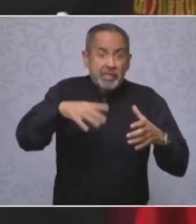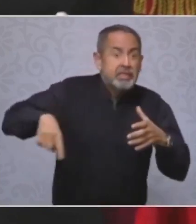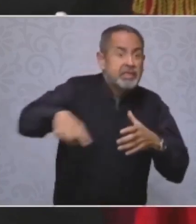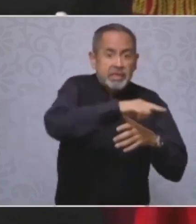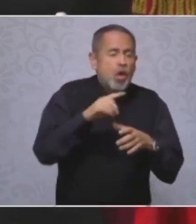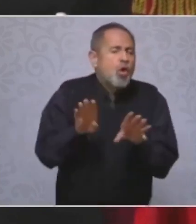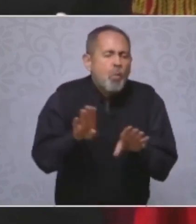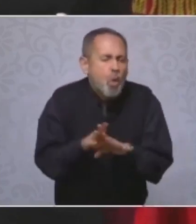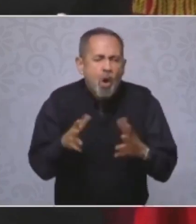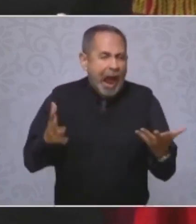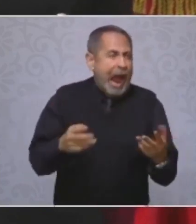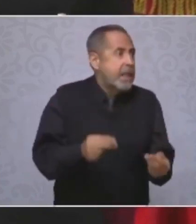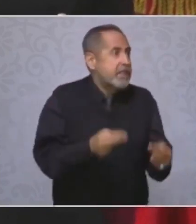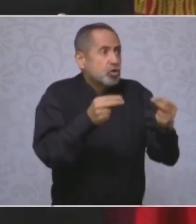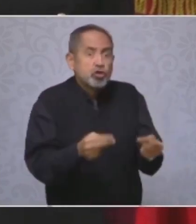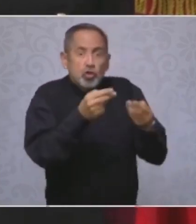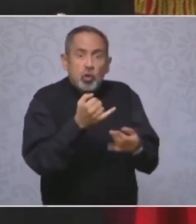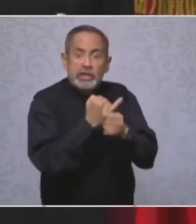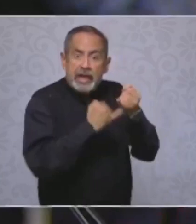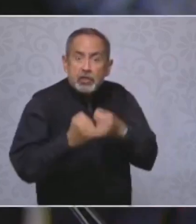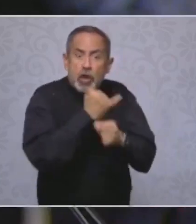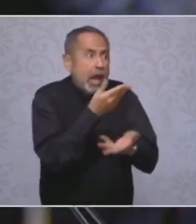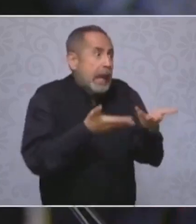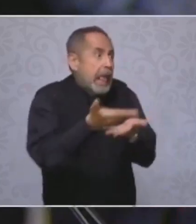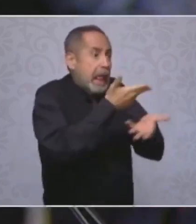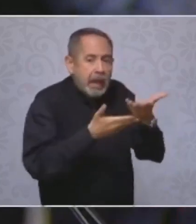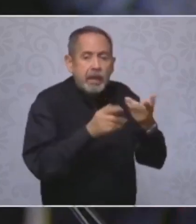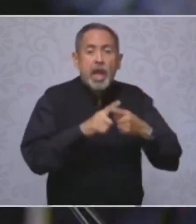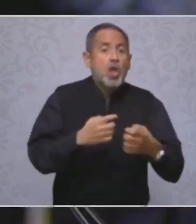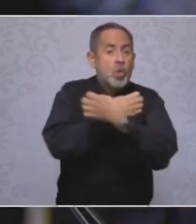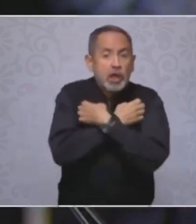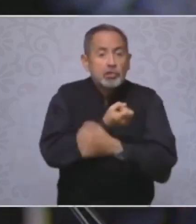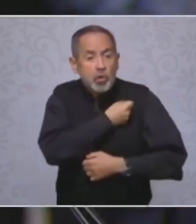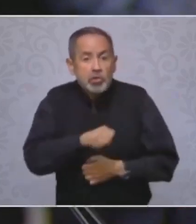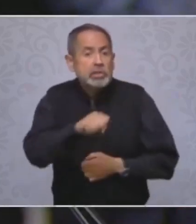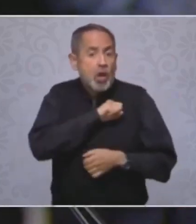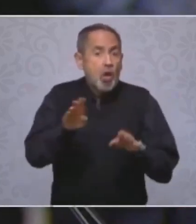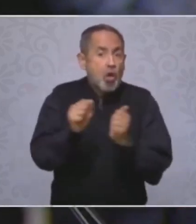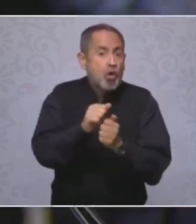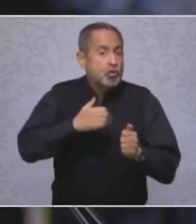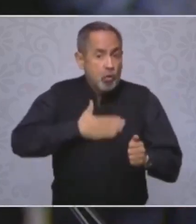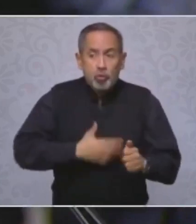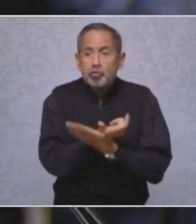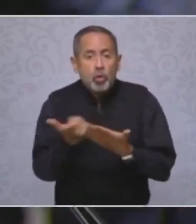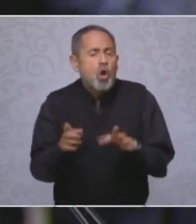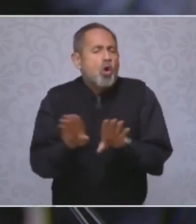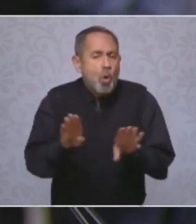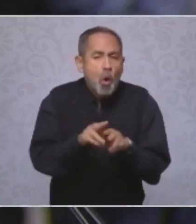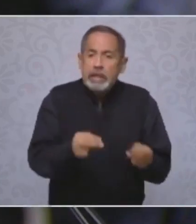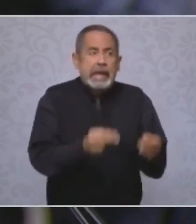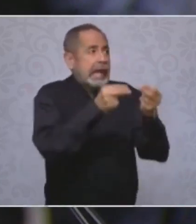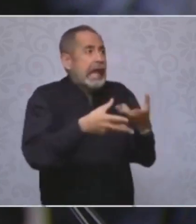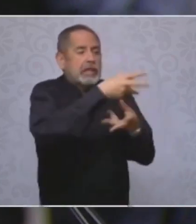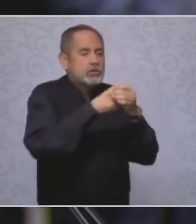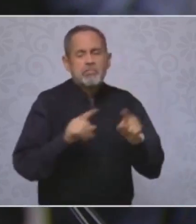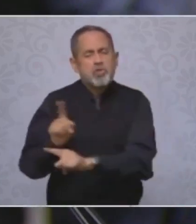libertad sólo existía en el mercado, que la educación, la salud, la vivienda y el salario justo eran mercancías y no derechos.